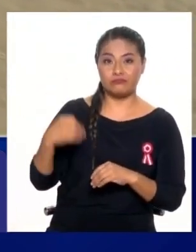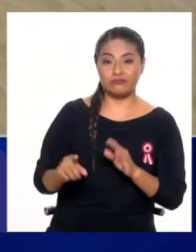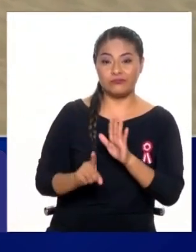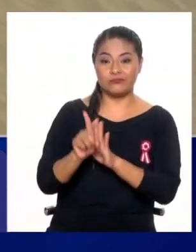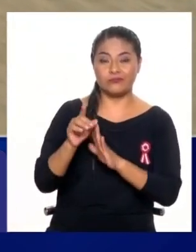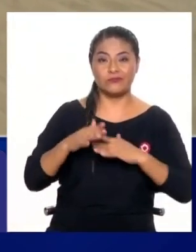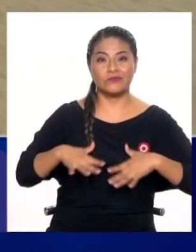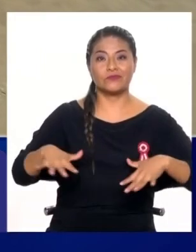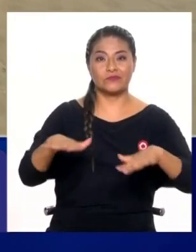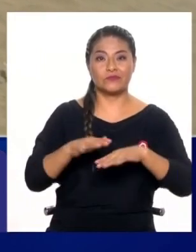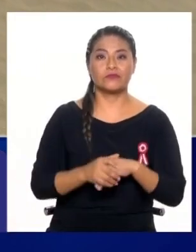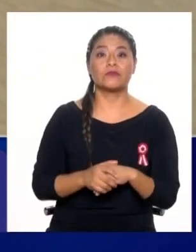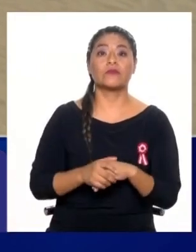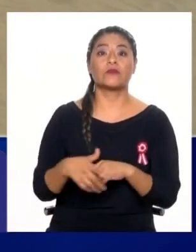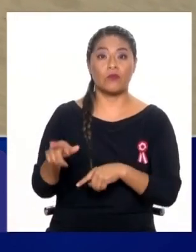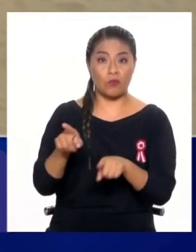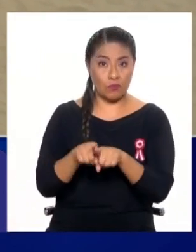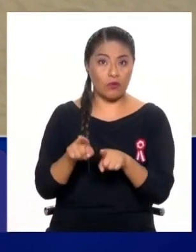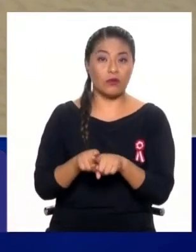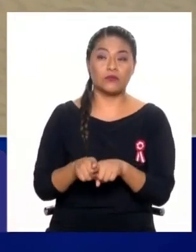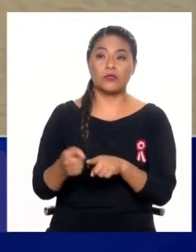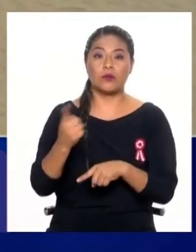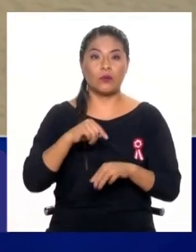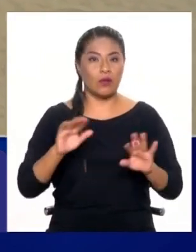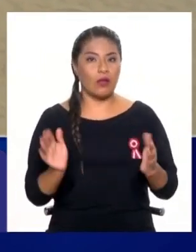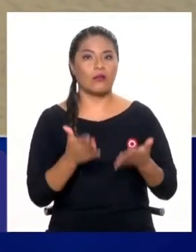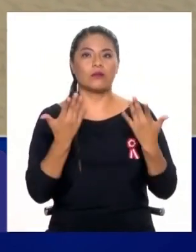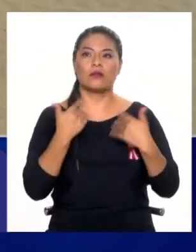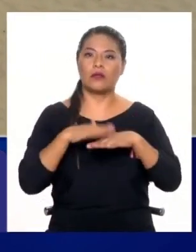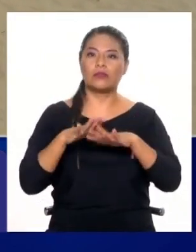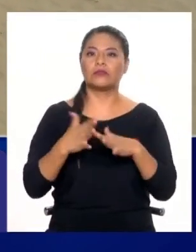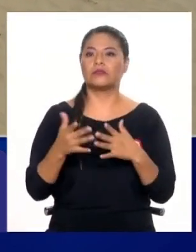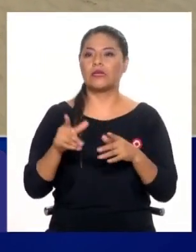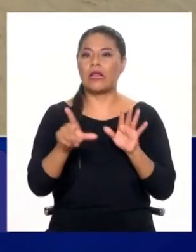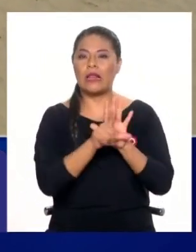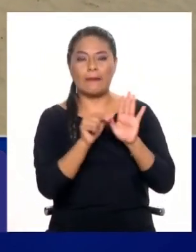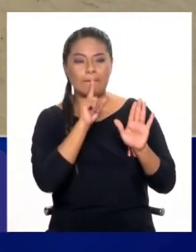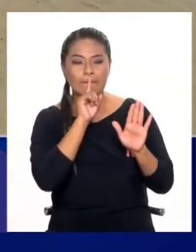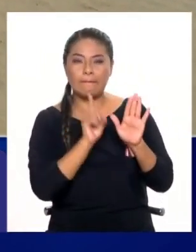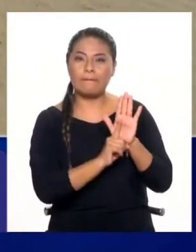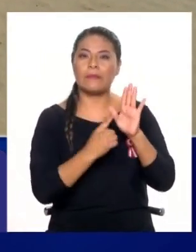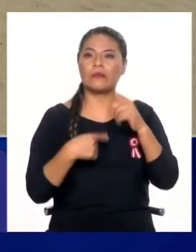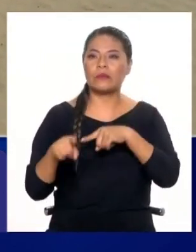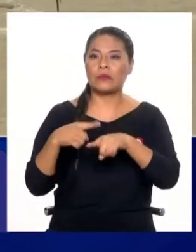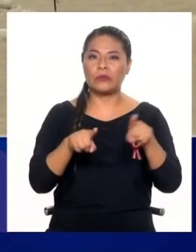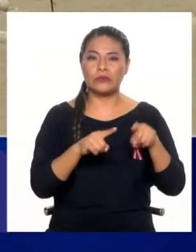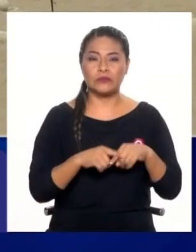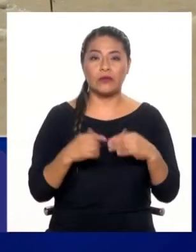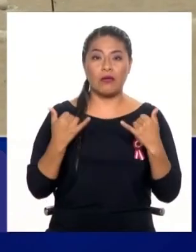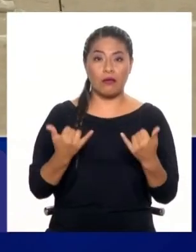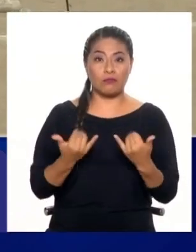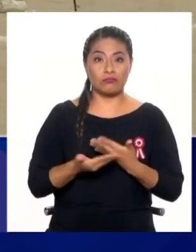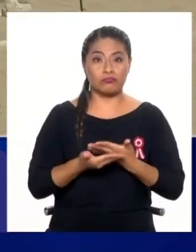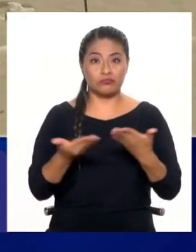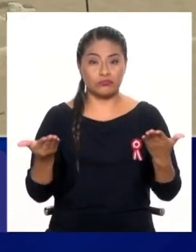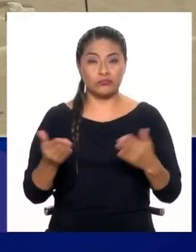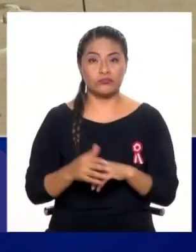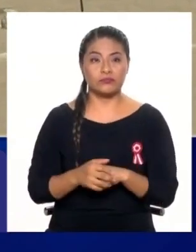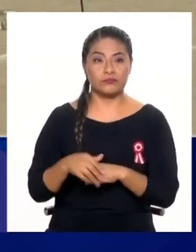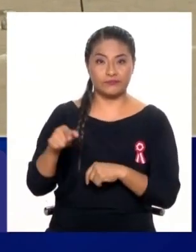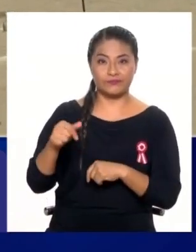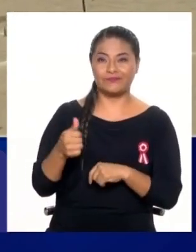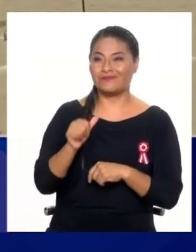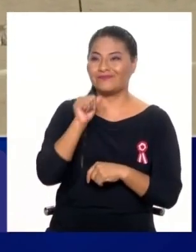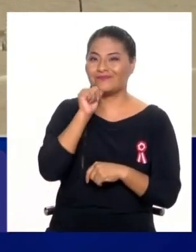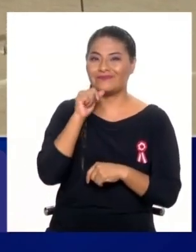urbano, y al revés, anima a los informales, a los ilegales, a los mafiosos. ¿Por qué? Porque en esta inestabilidad, en esta falta